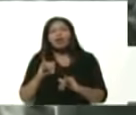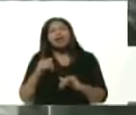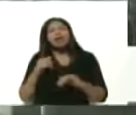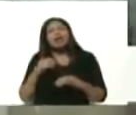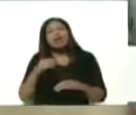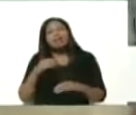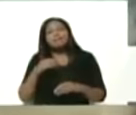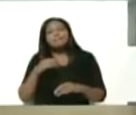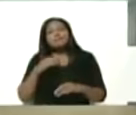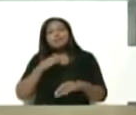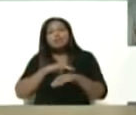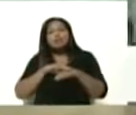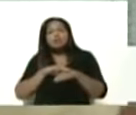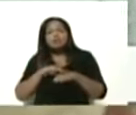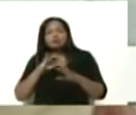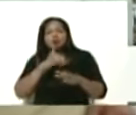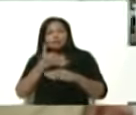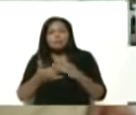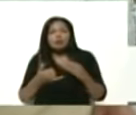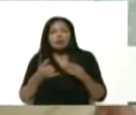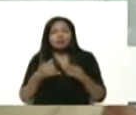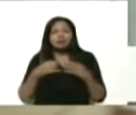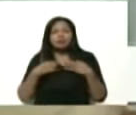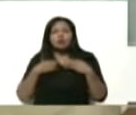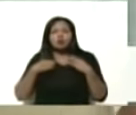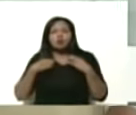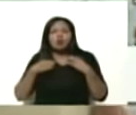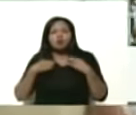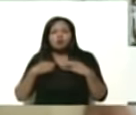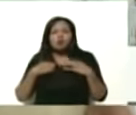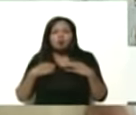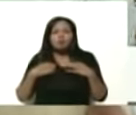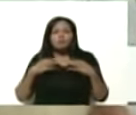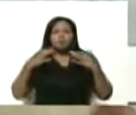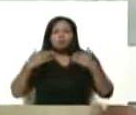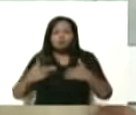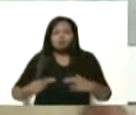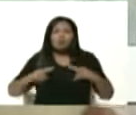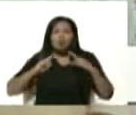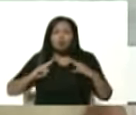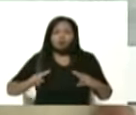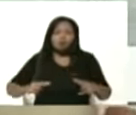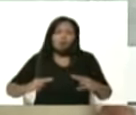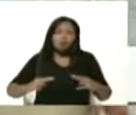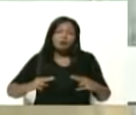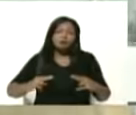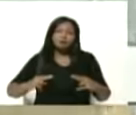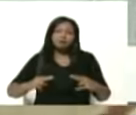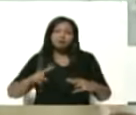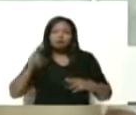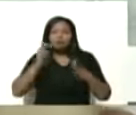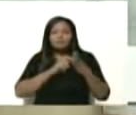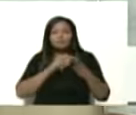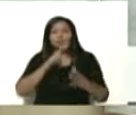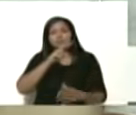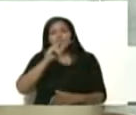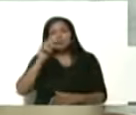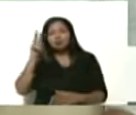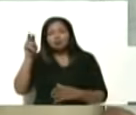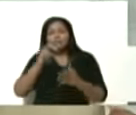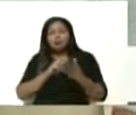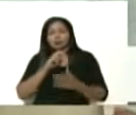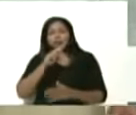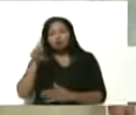este plan de uniformes 2021-2022 y, sobre todo, para decirle el